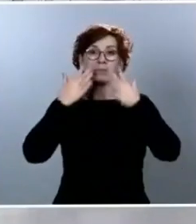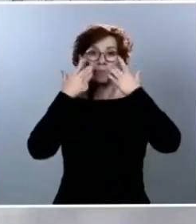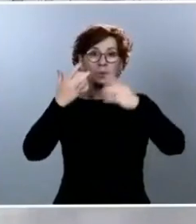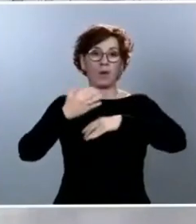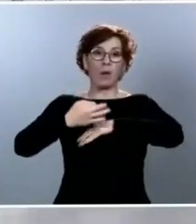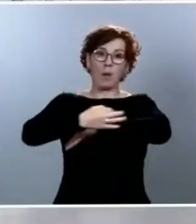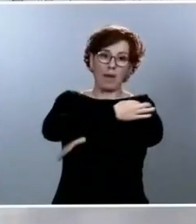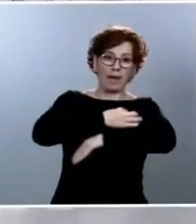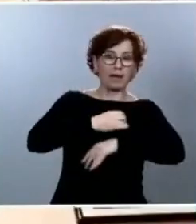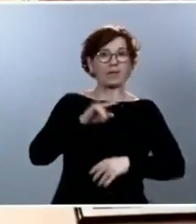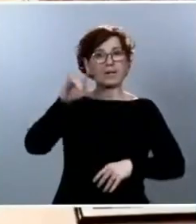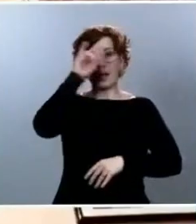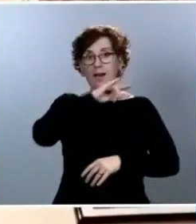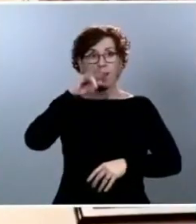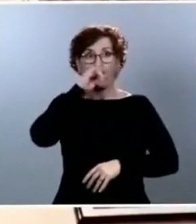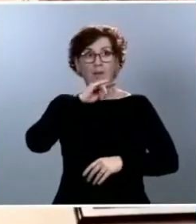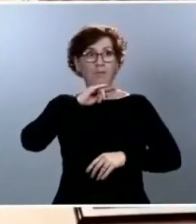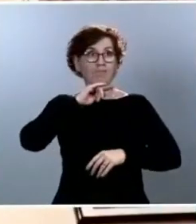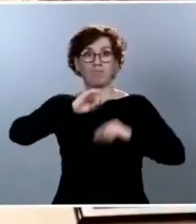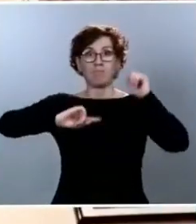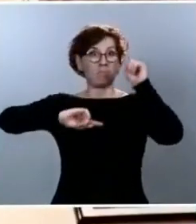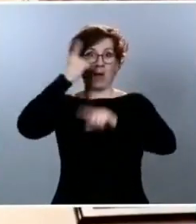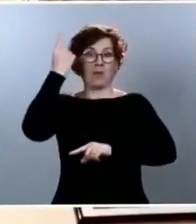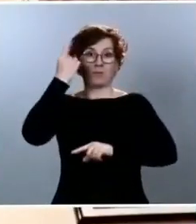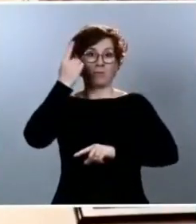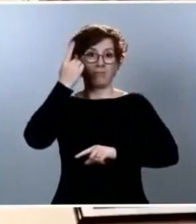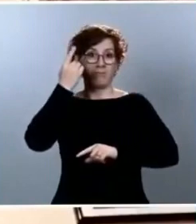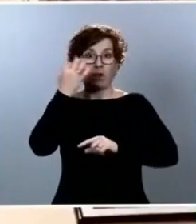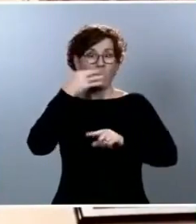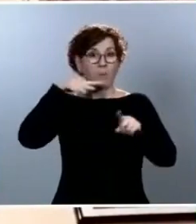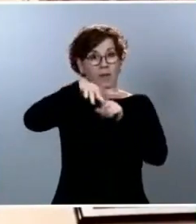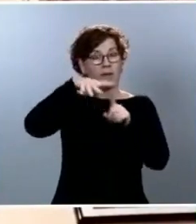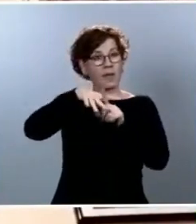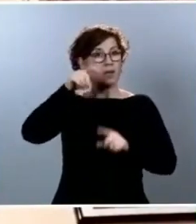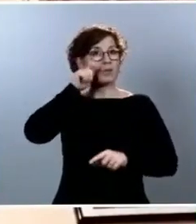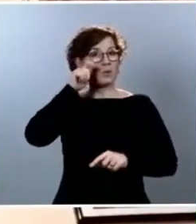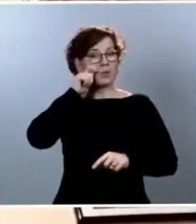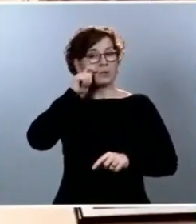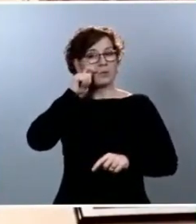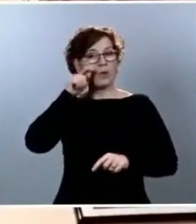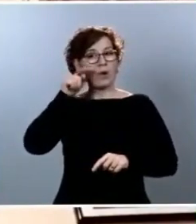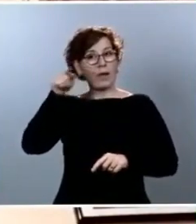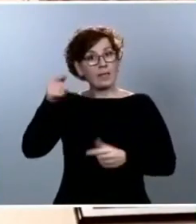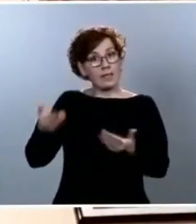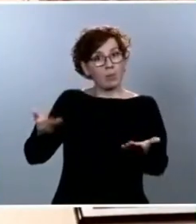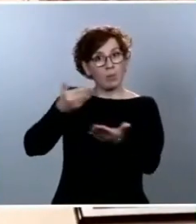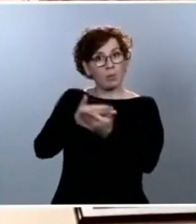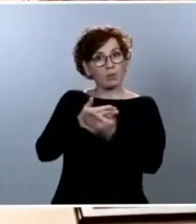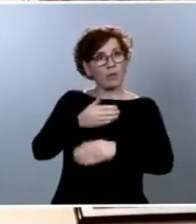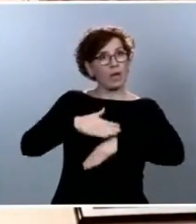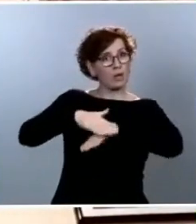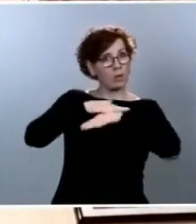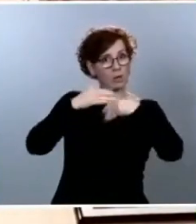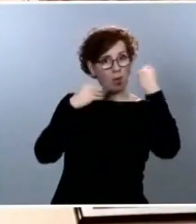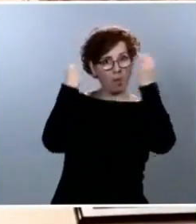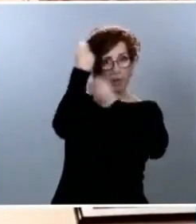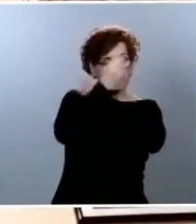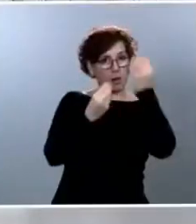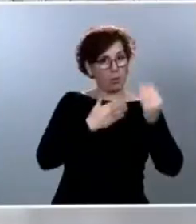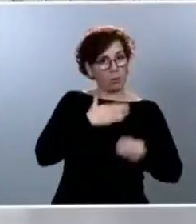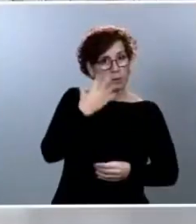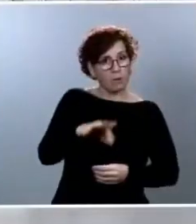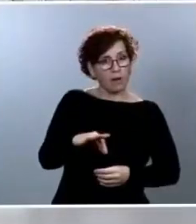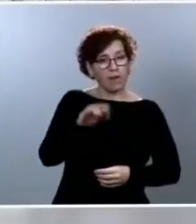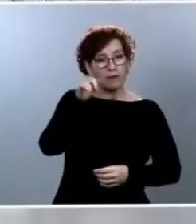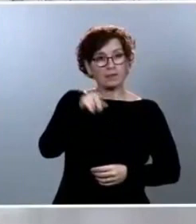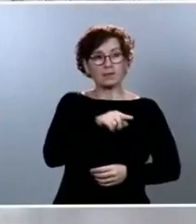al turismo. Se ha planteado el Gobierno trabajar en esta posibilidad y, por otro lado, esta semana se ha producido una gran